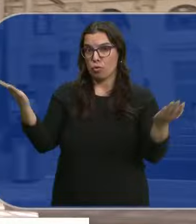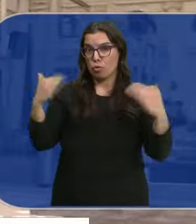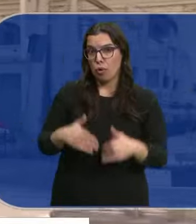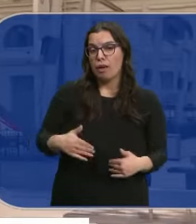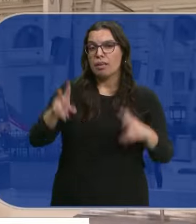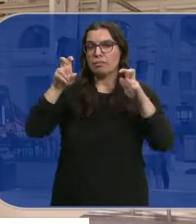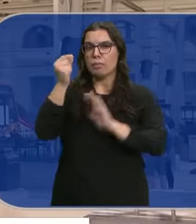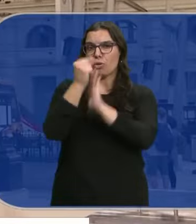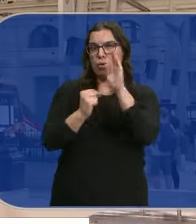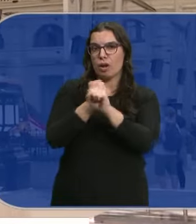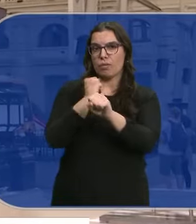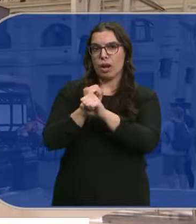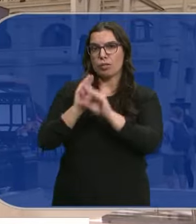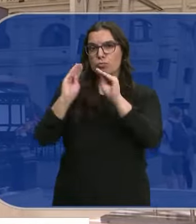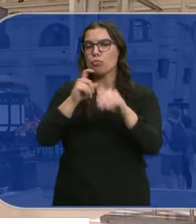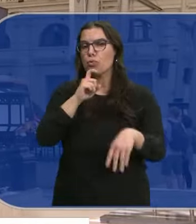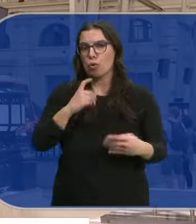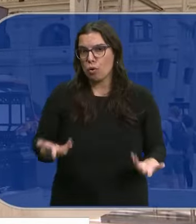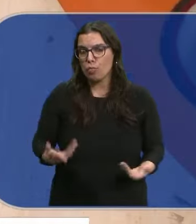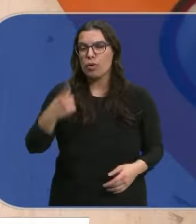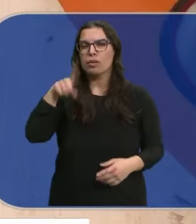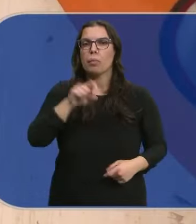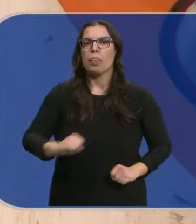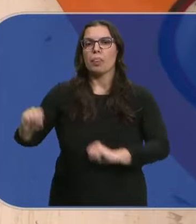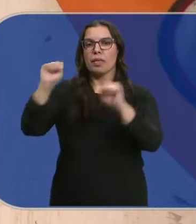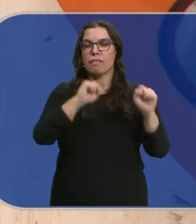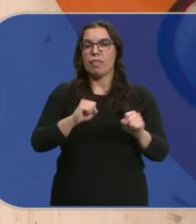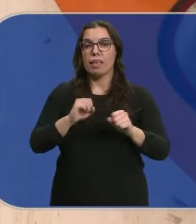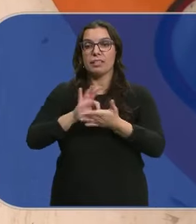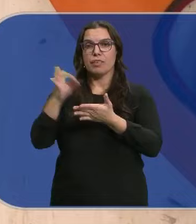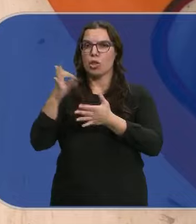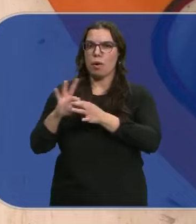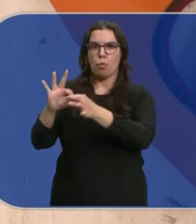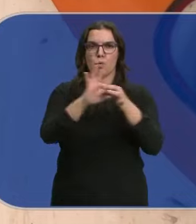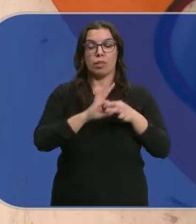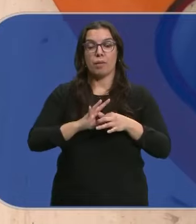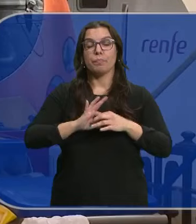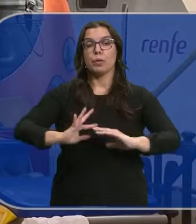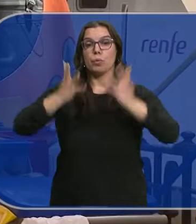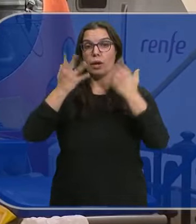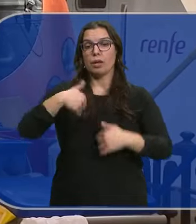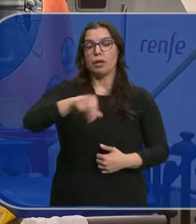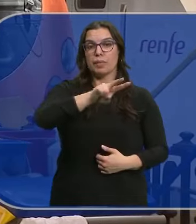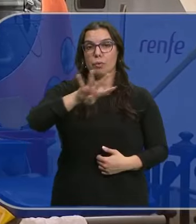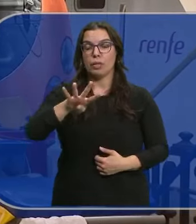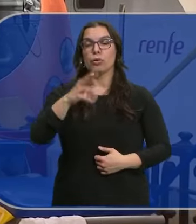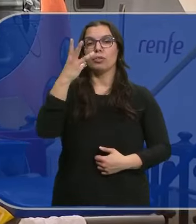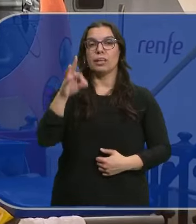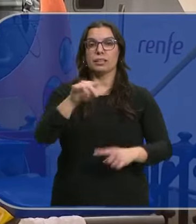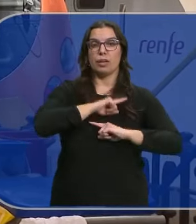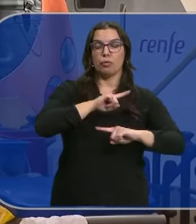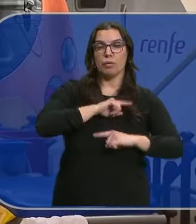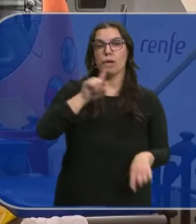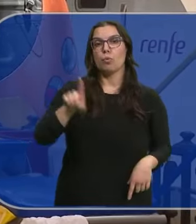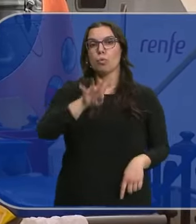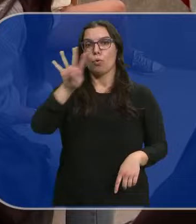Acerca de las condiciones Laborales De las plantillas Y defienden La unidad De estos servicios Los paros Serán el 24 Y el 30 De noviembre Y